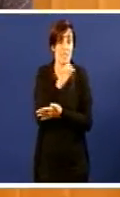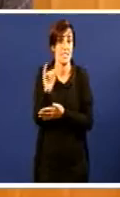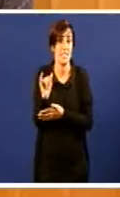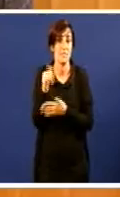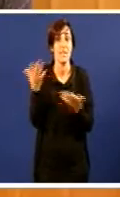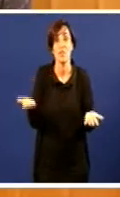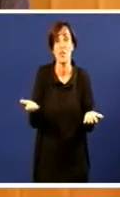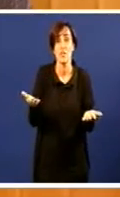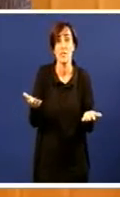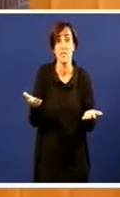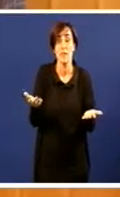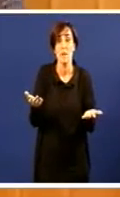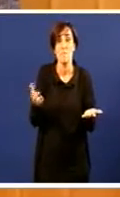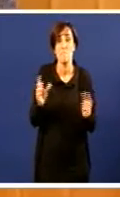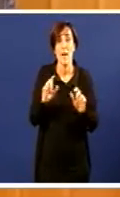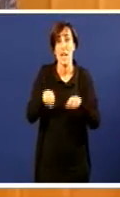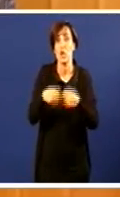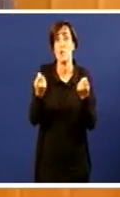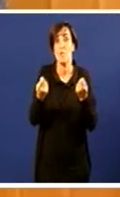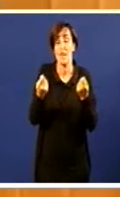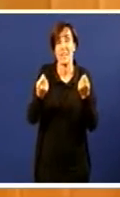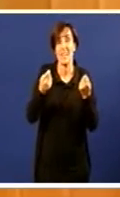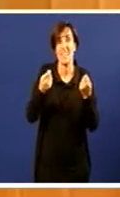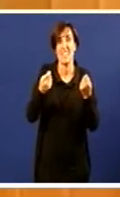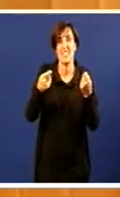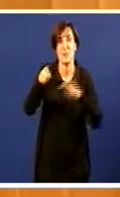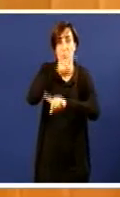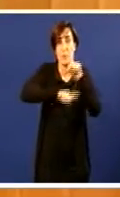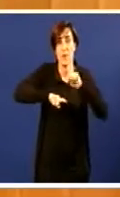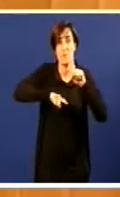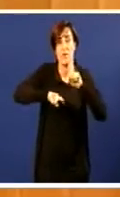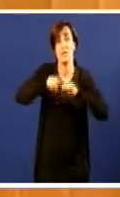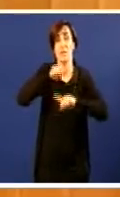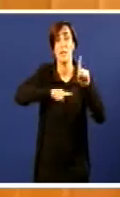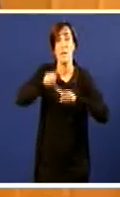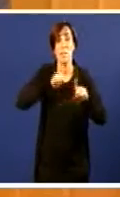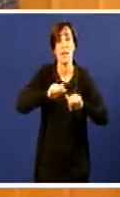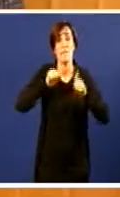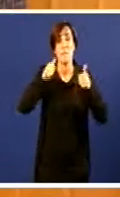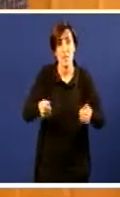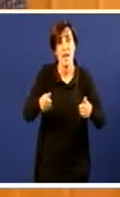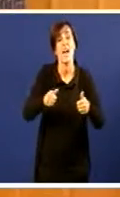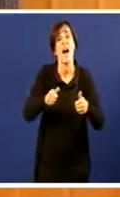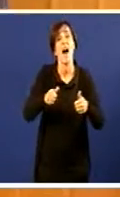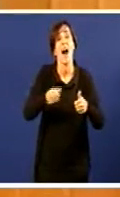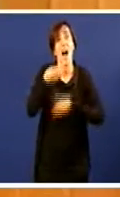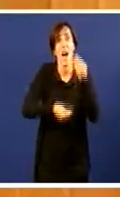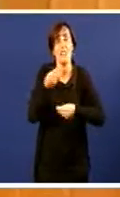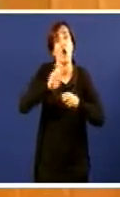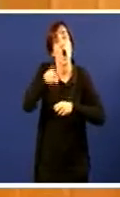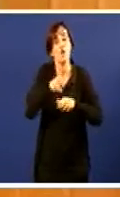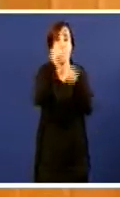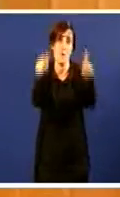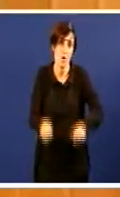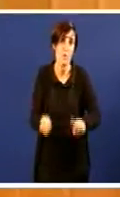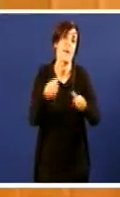para romper o nudo gordiano, o único que se pode facer para votar a ENCE da ría e empezar a desenvolver outro modelo económico productivo que xere